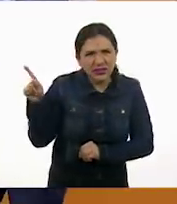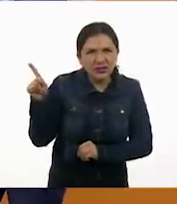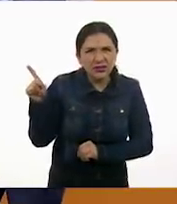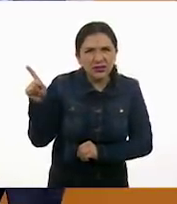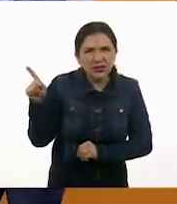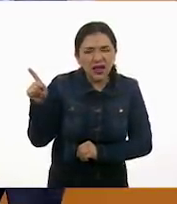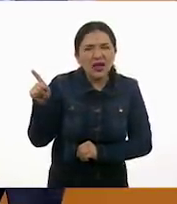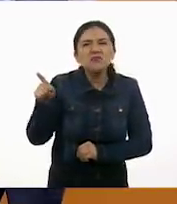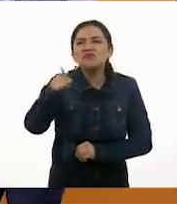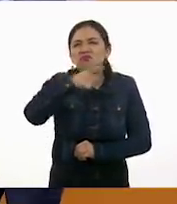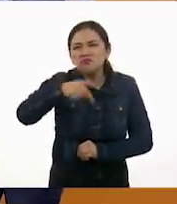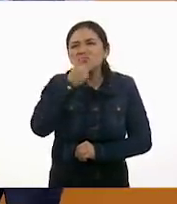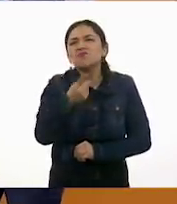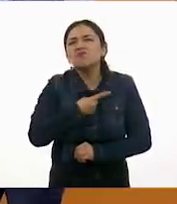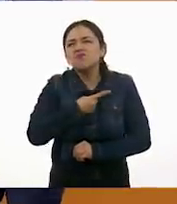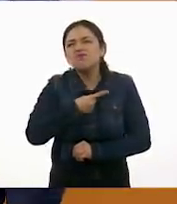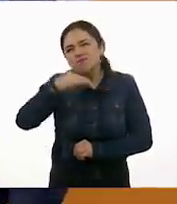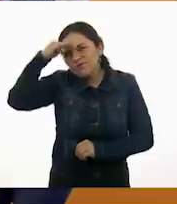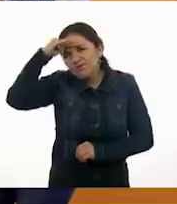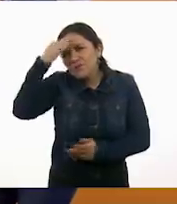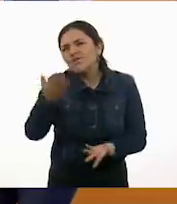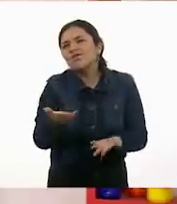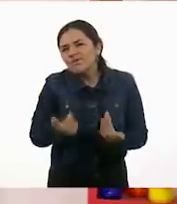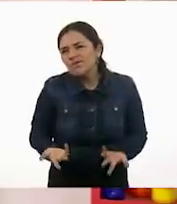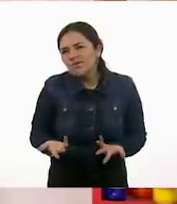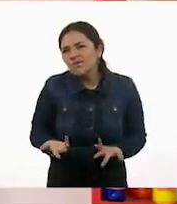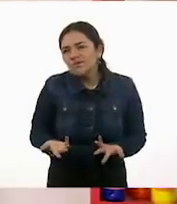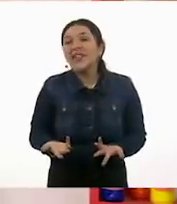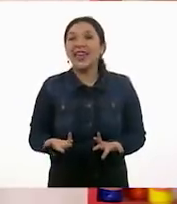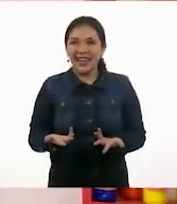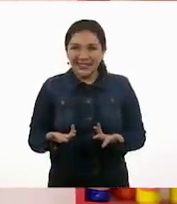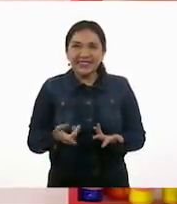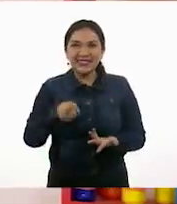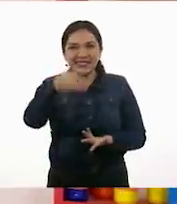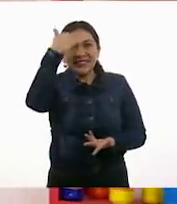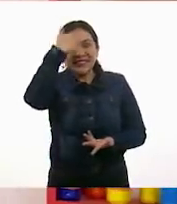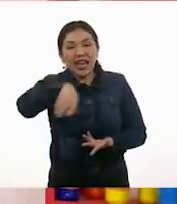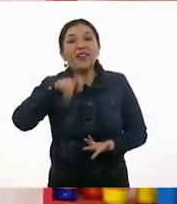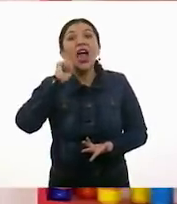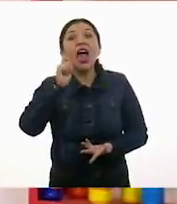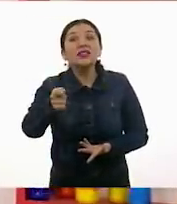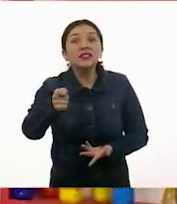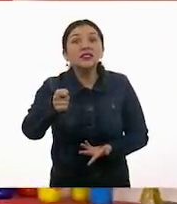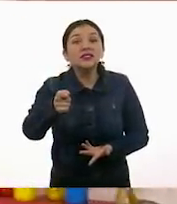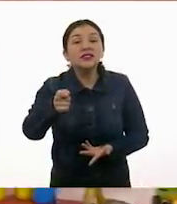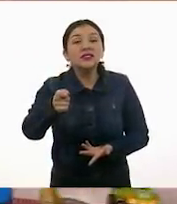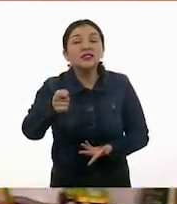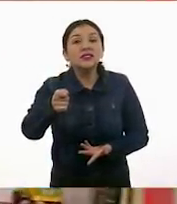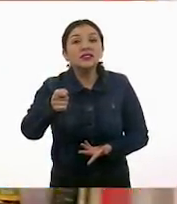¿Qué dicen los niños? Claro, es un